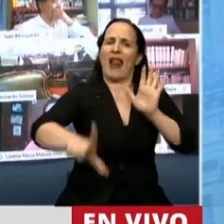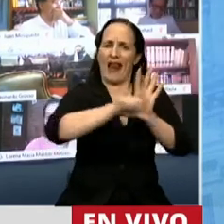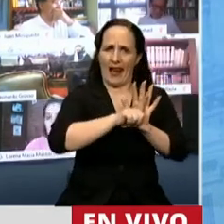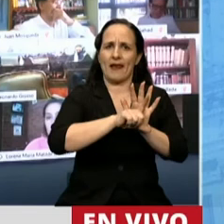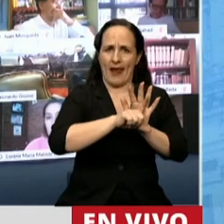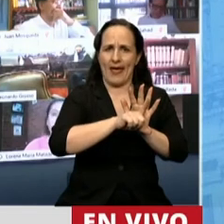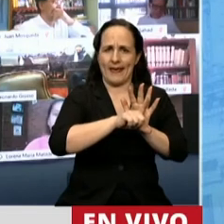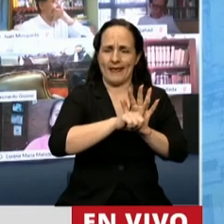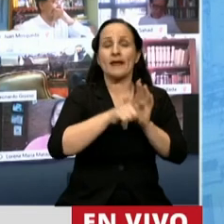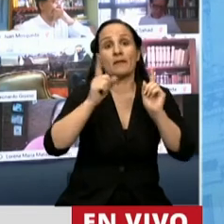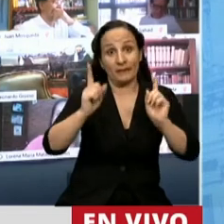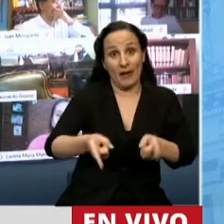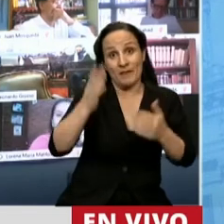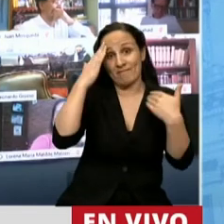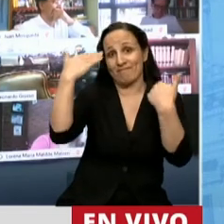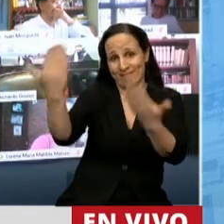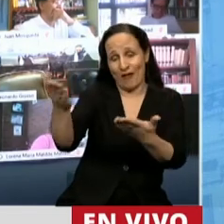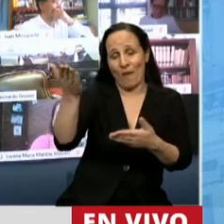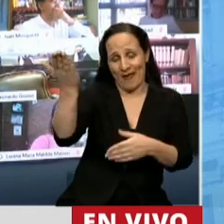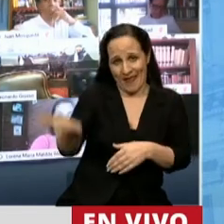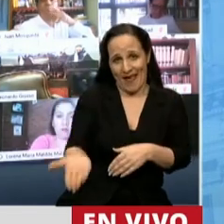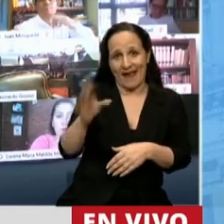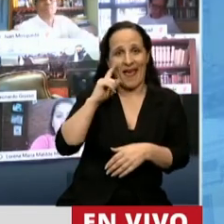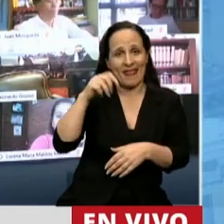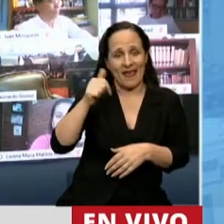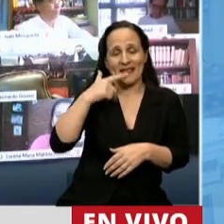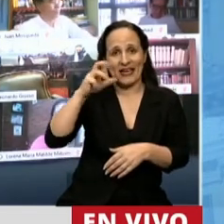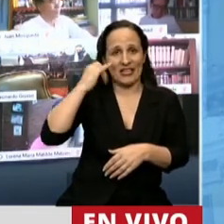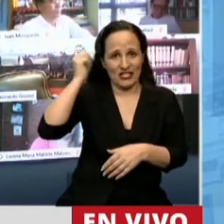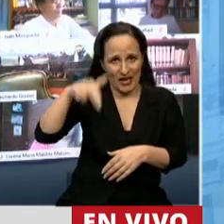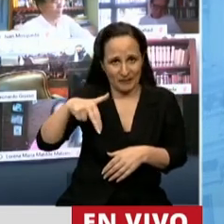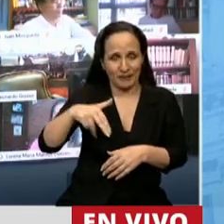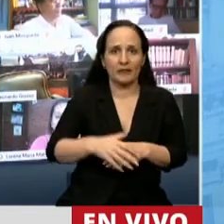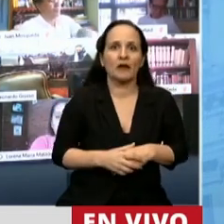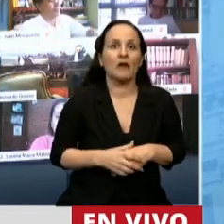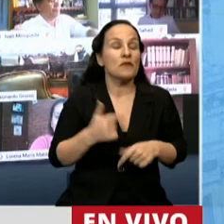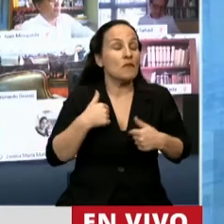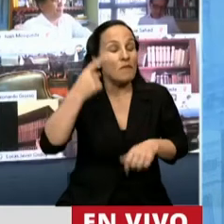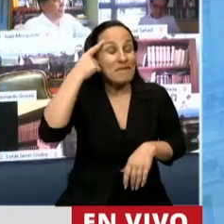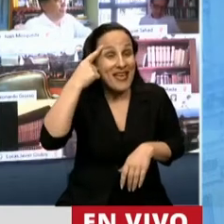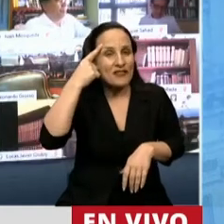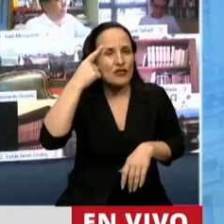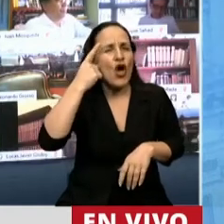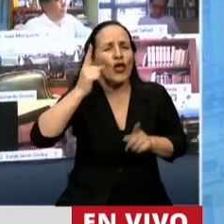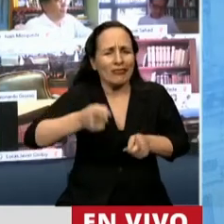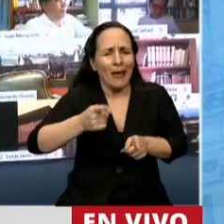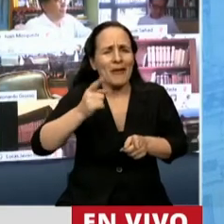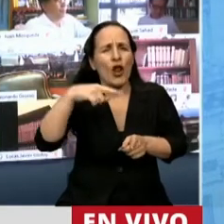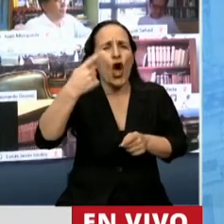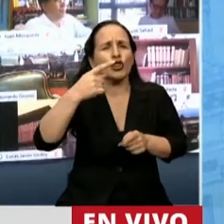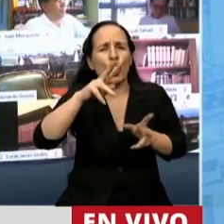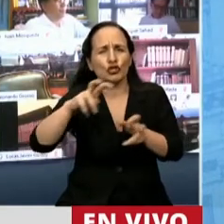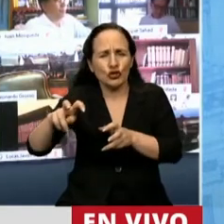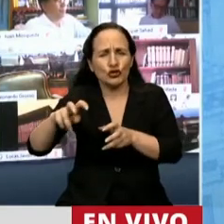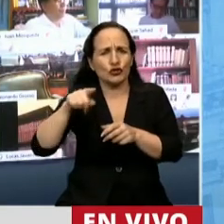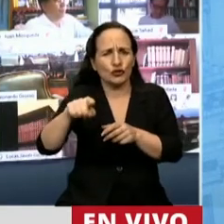también en ese sentido homenajear a Diana Zacayán. Yo creo que en este punto tenemos otras cuestiones también para poder